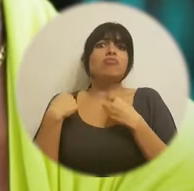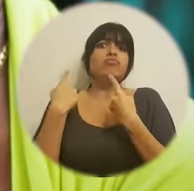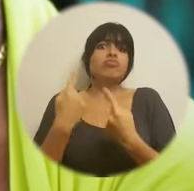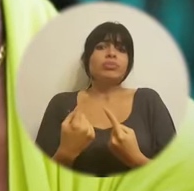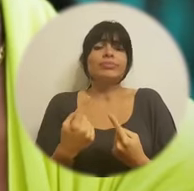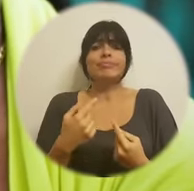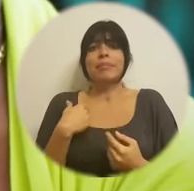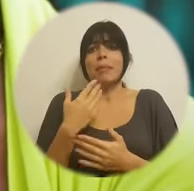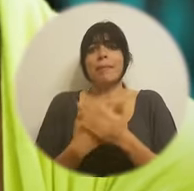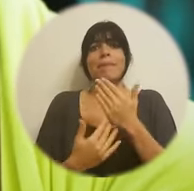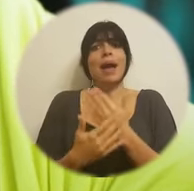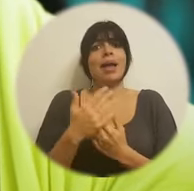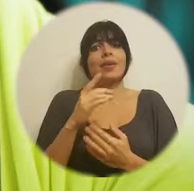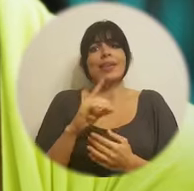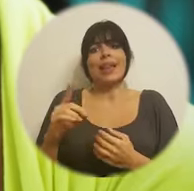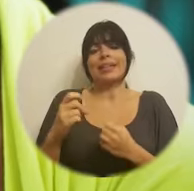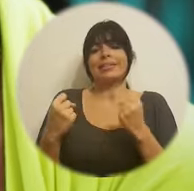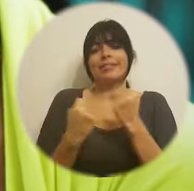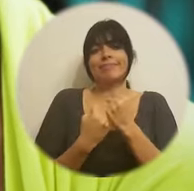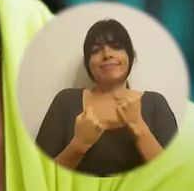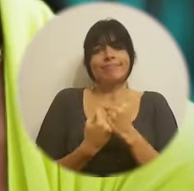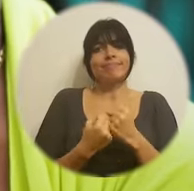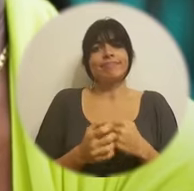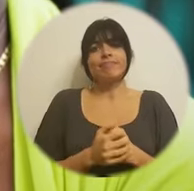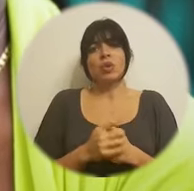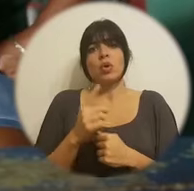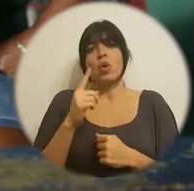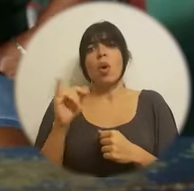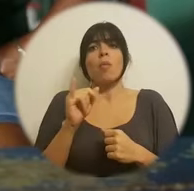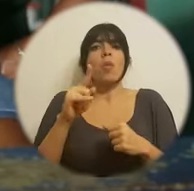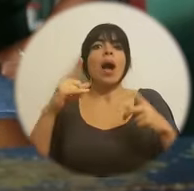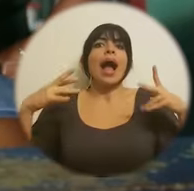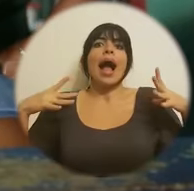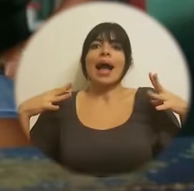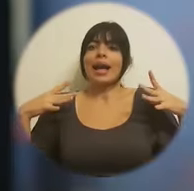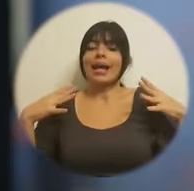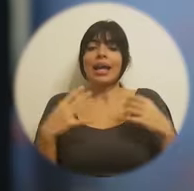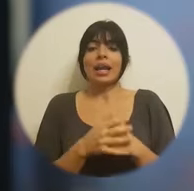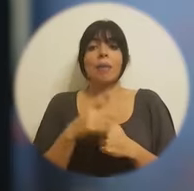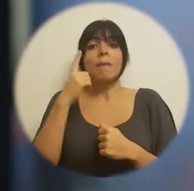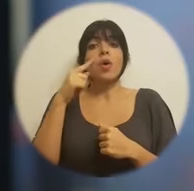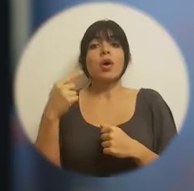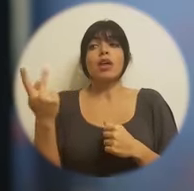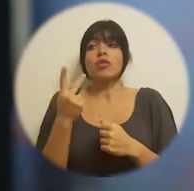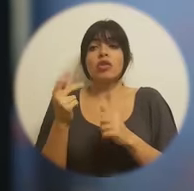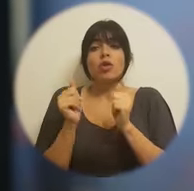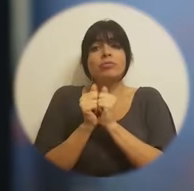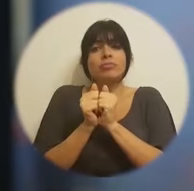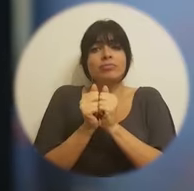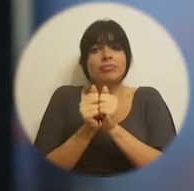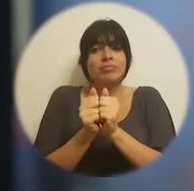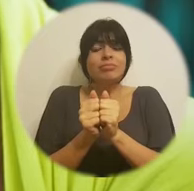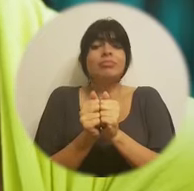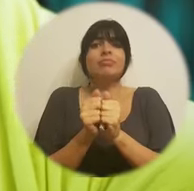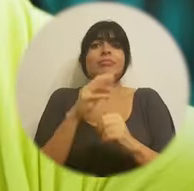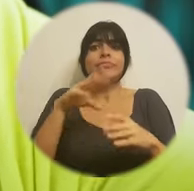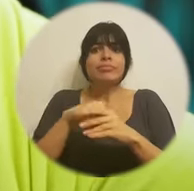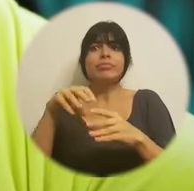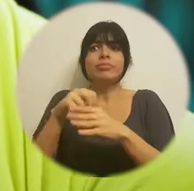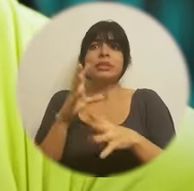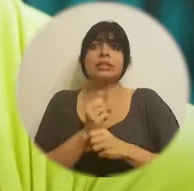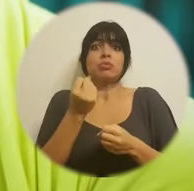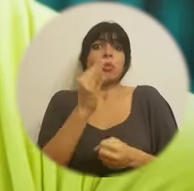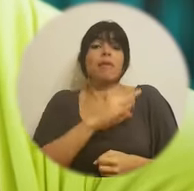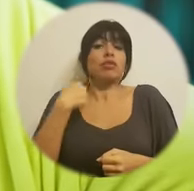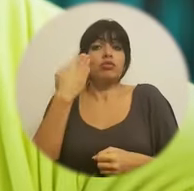sido mi mano derecha, un ángel, ya que la mano con ella me ha metido en